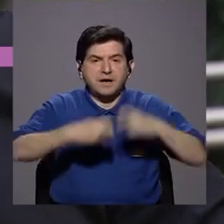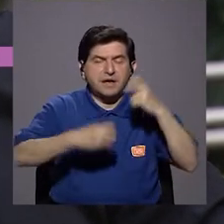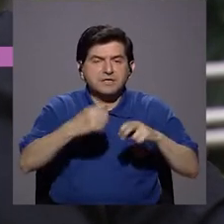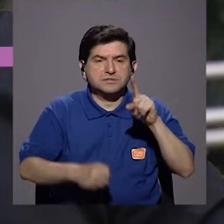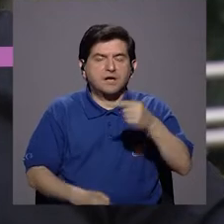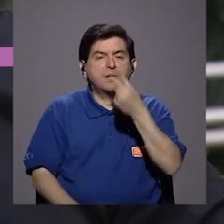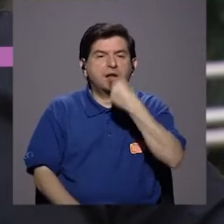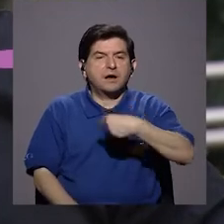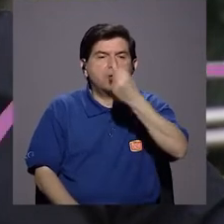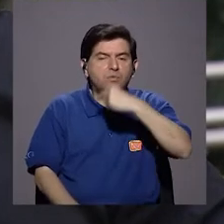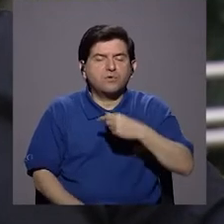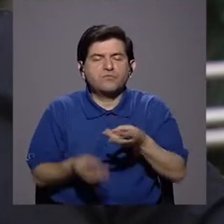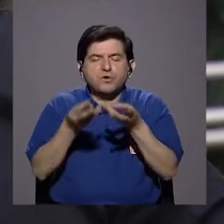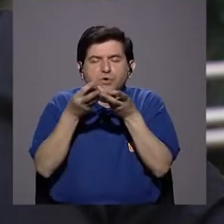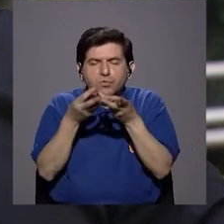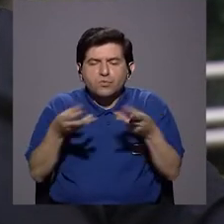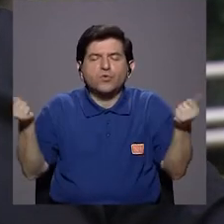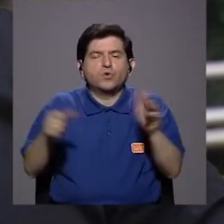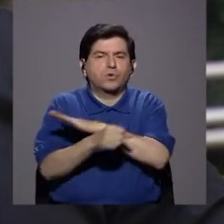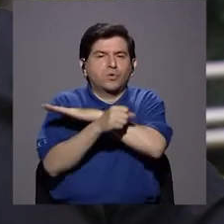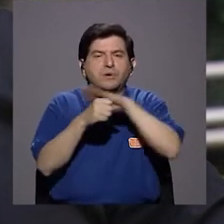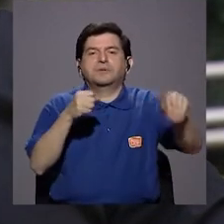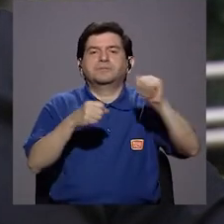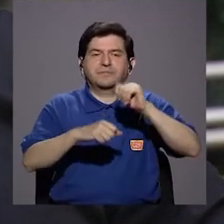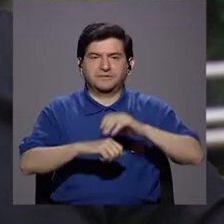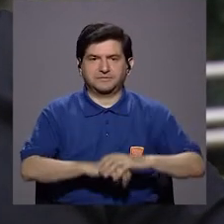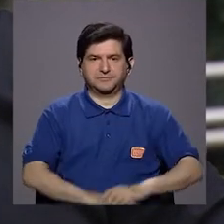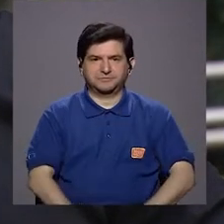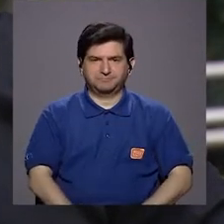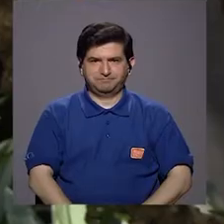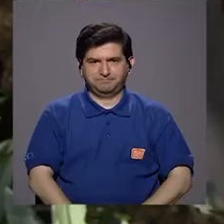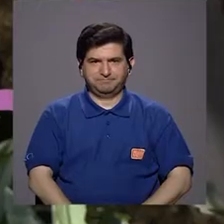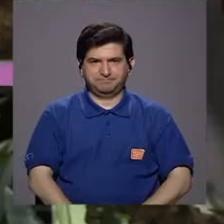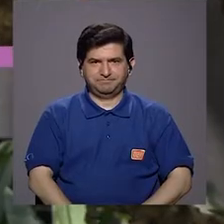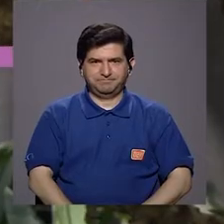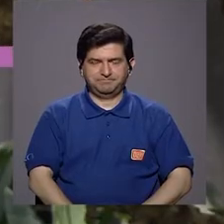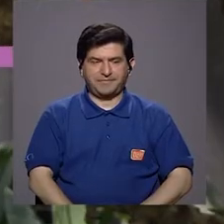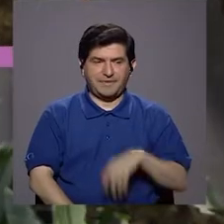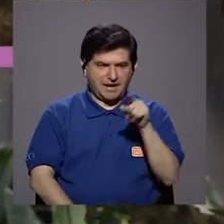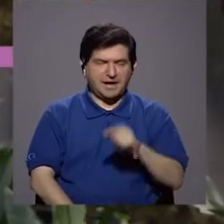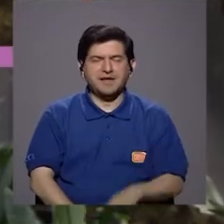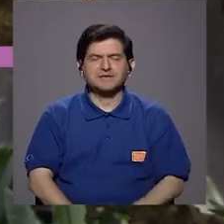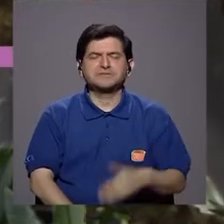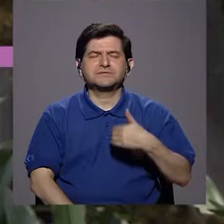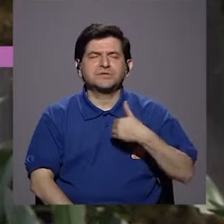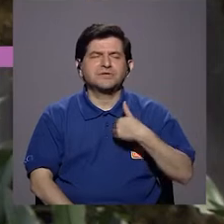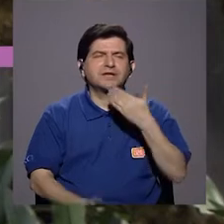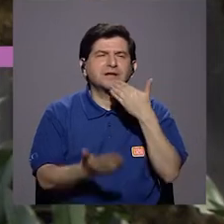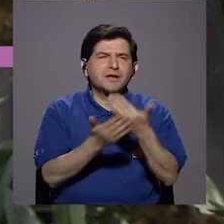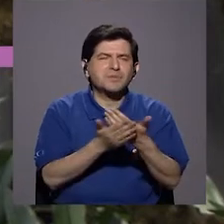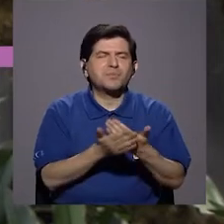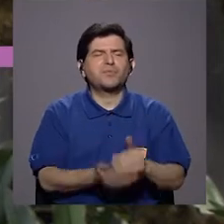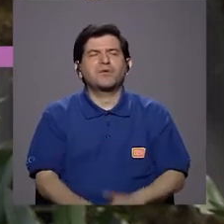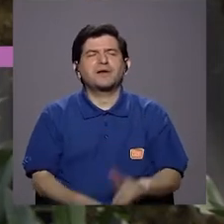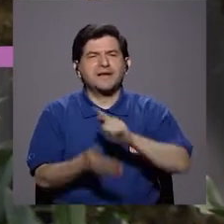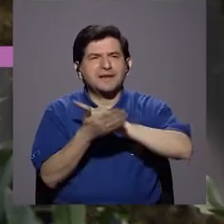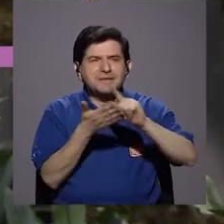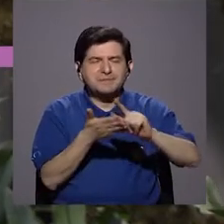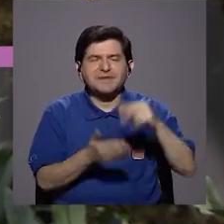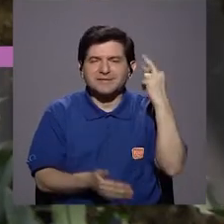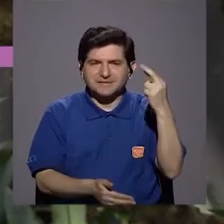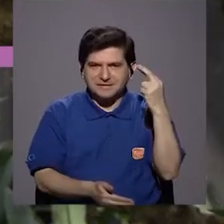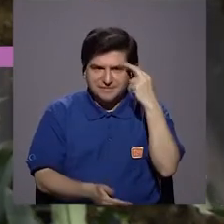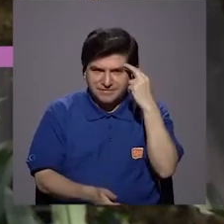más cariogénico que un confite que se va a deshacer por completo en la saliva, ¿verdad? Entonces, eso se reduce a tener una buena higiene, una buena